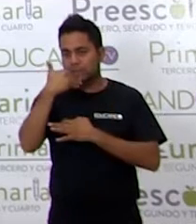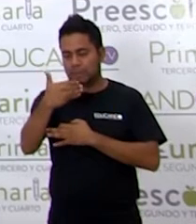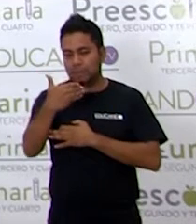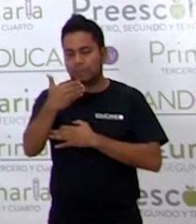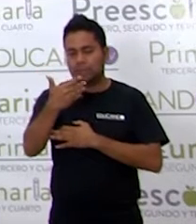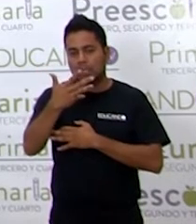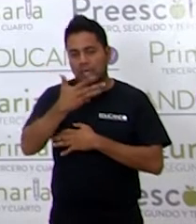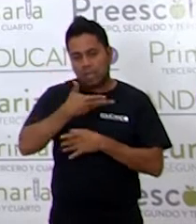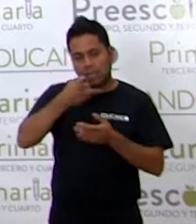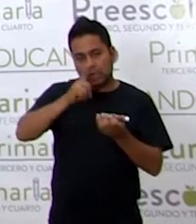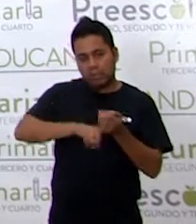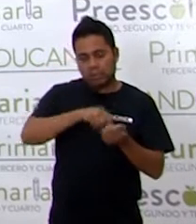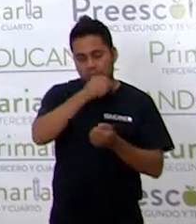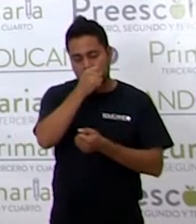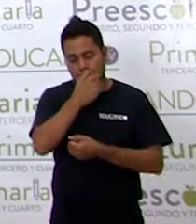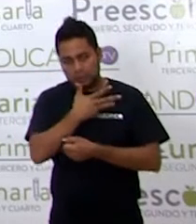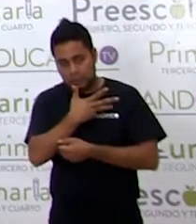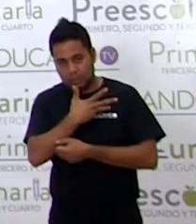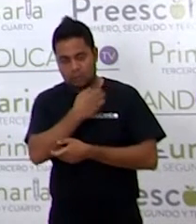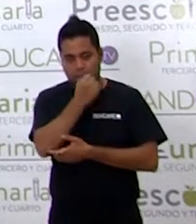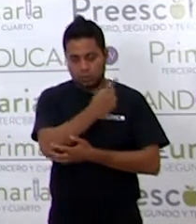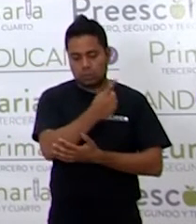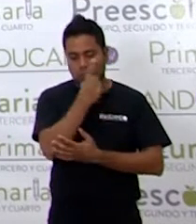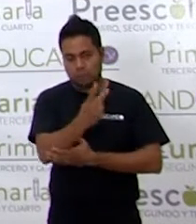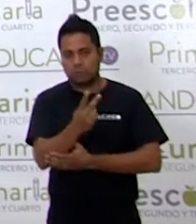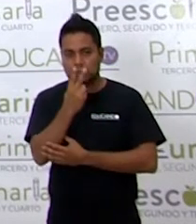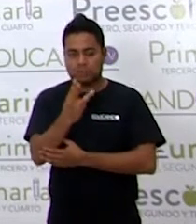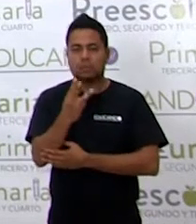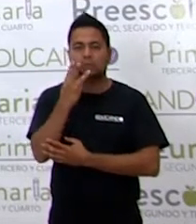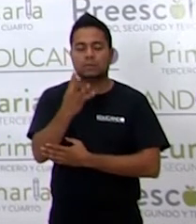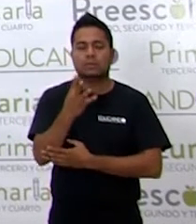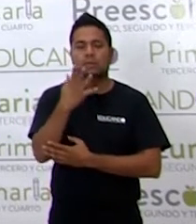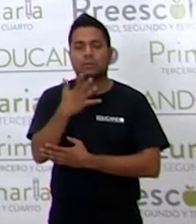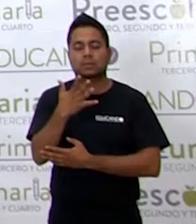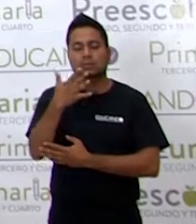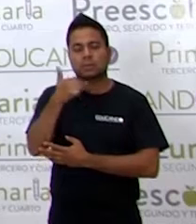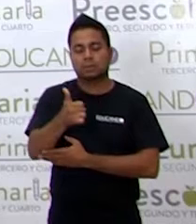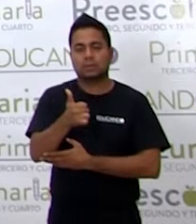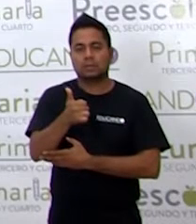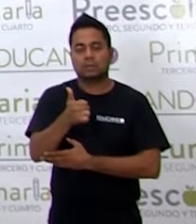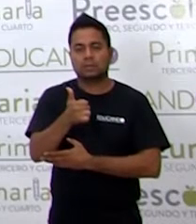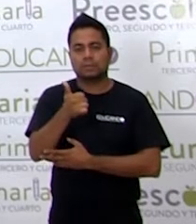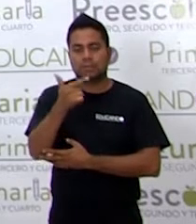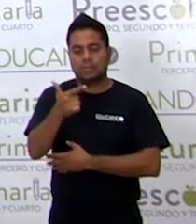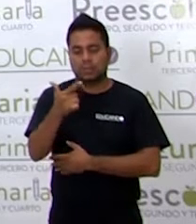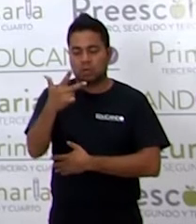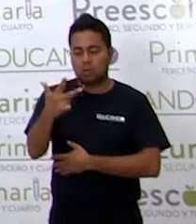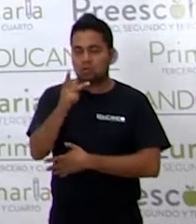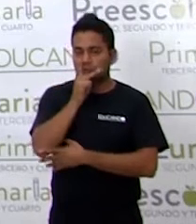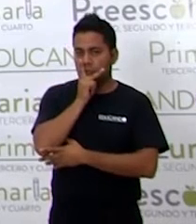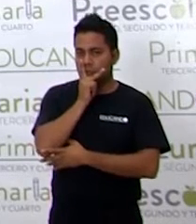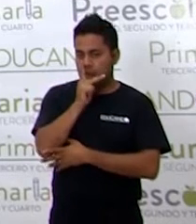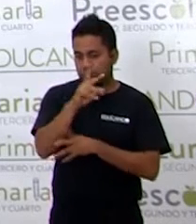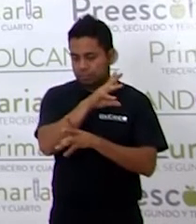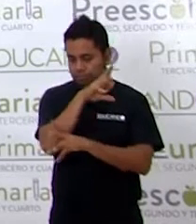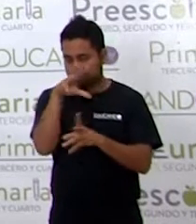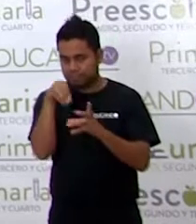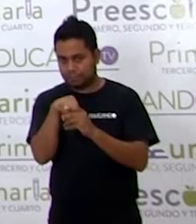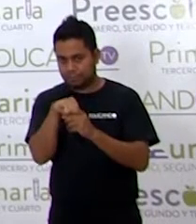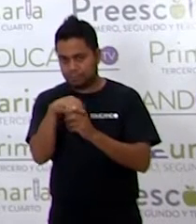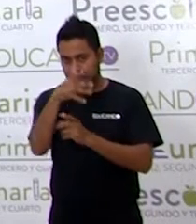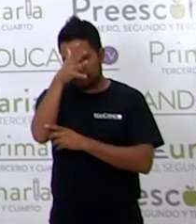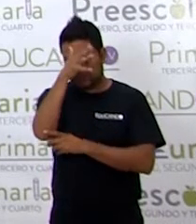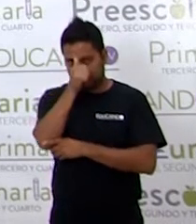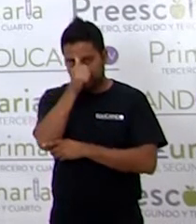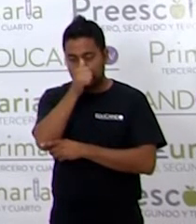Está compuesta Por Una Dos Tres Cuatro Cinco Seis Siete Ocho Palabras Recuerda Que